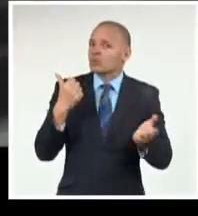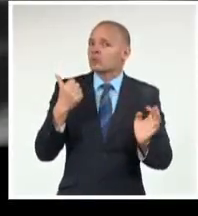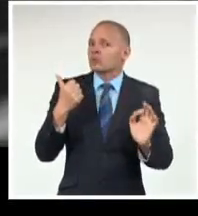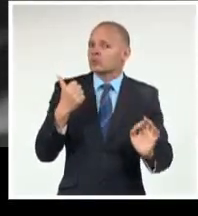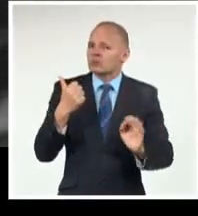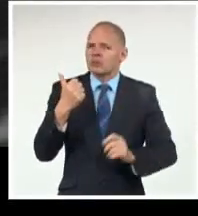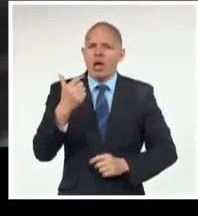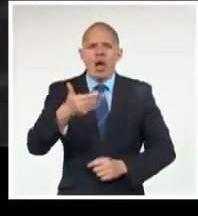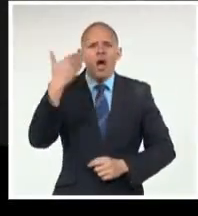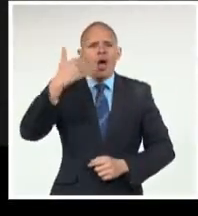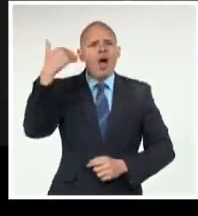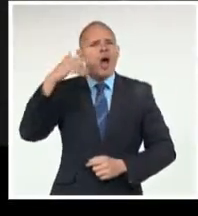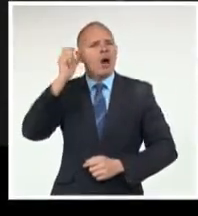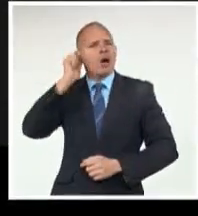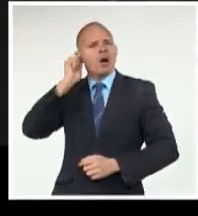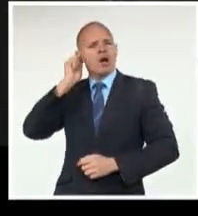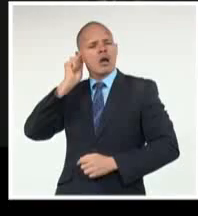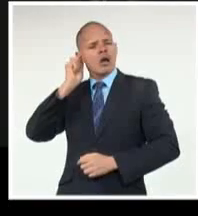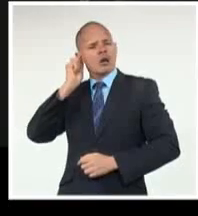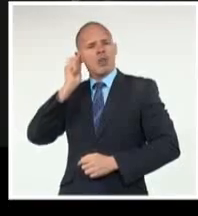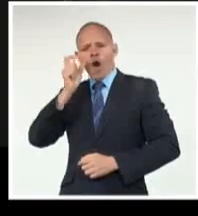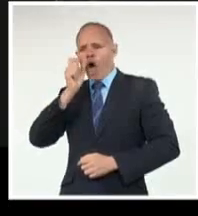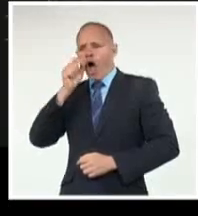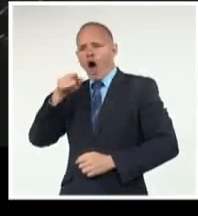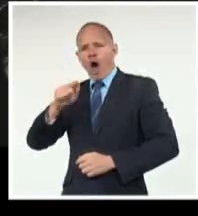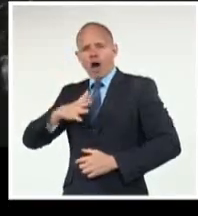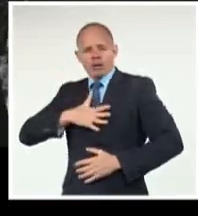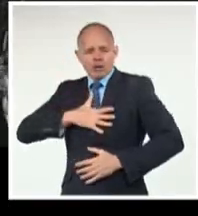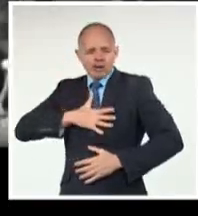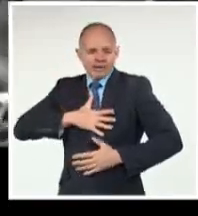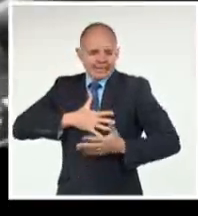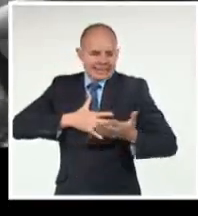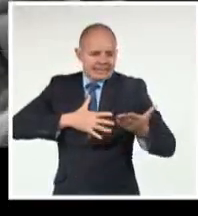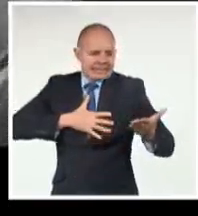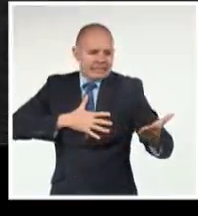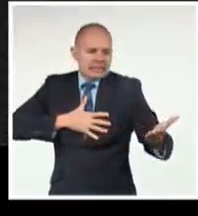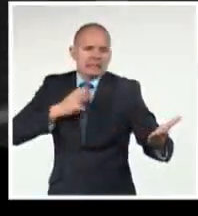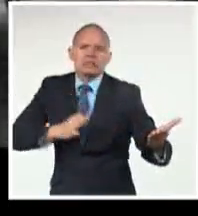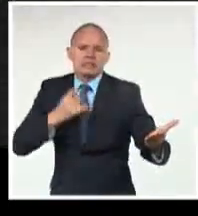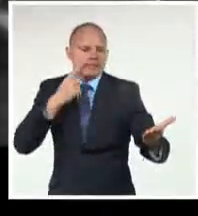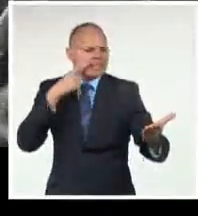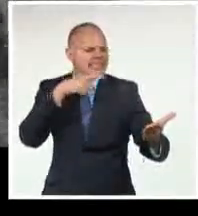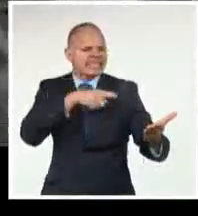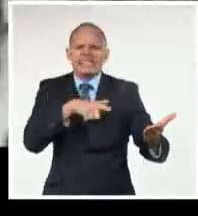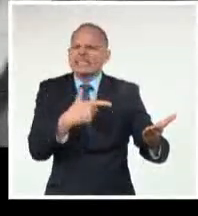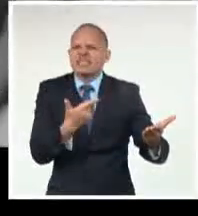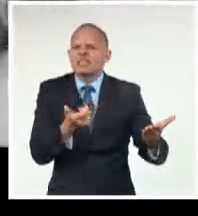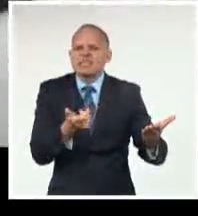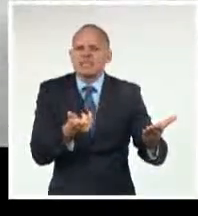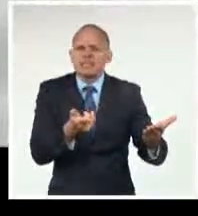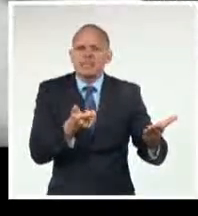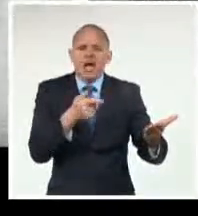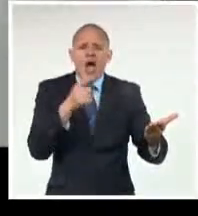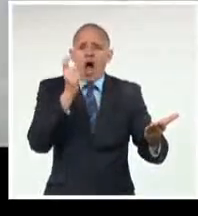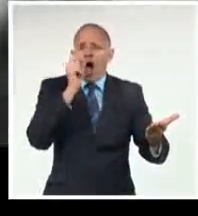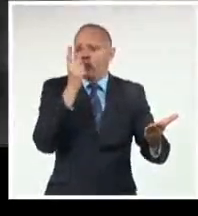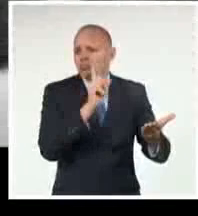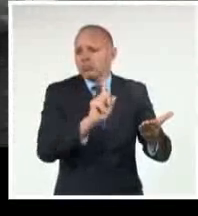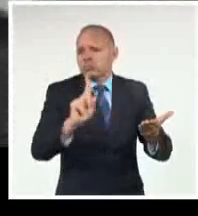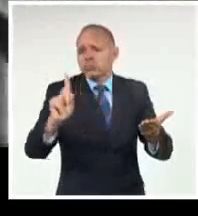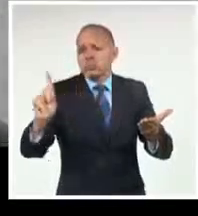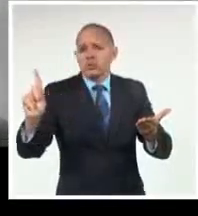encanto A quien la noche Llorando vio